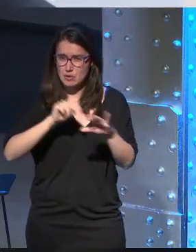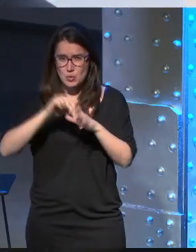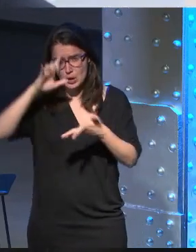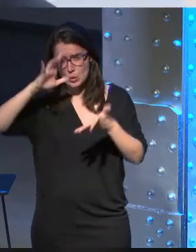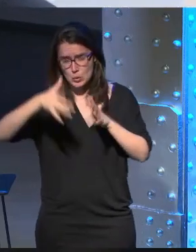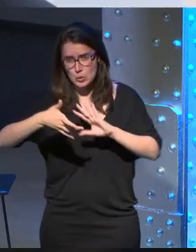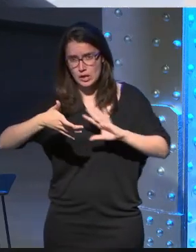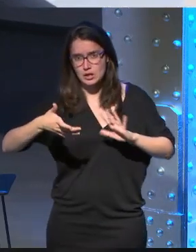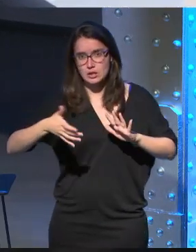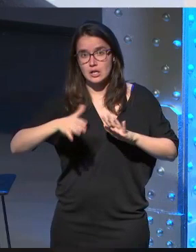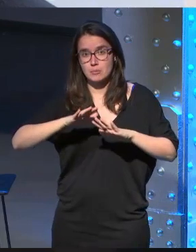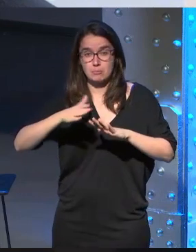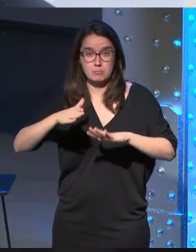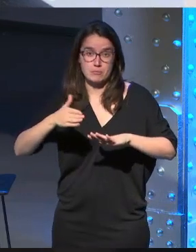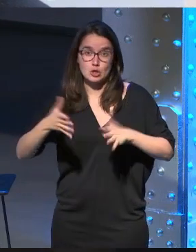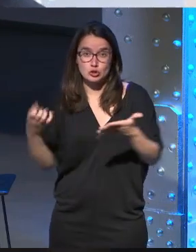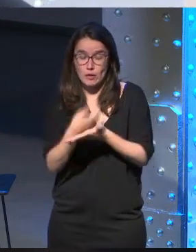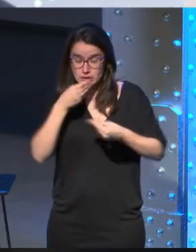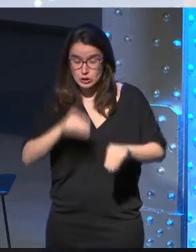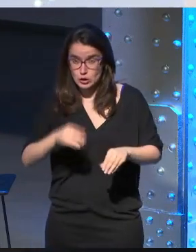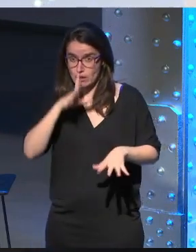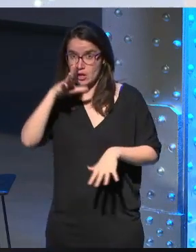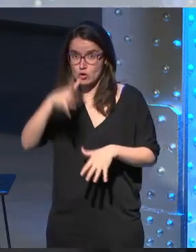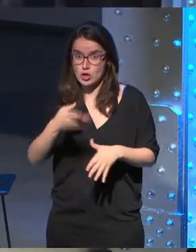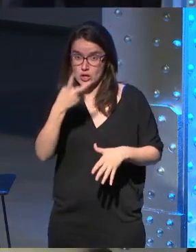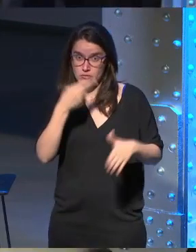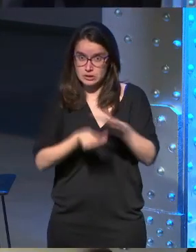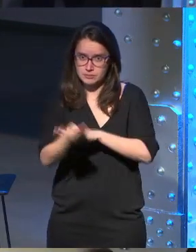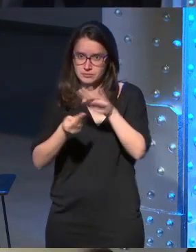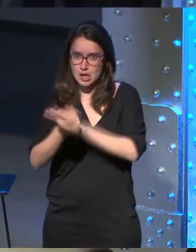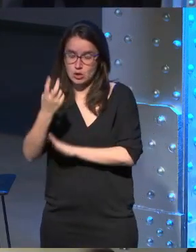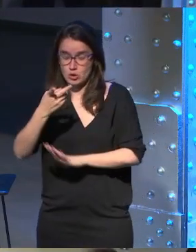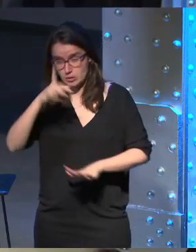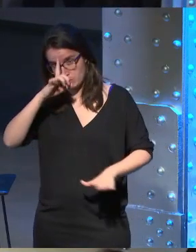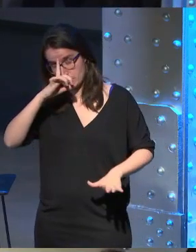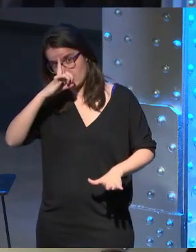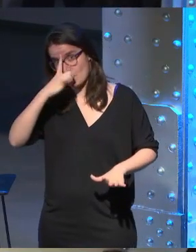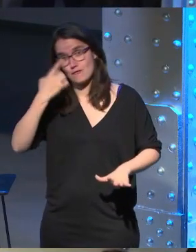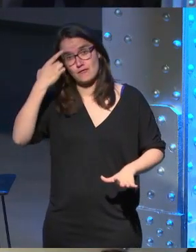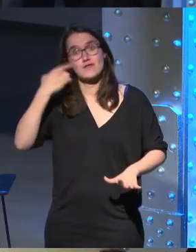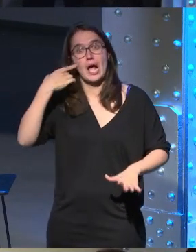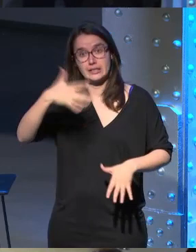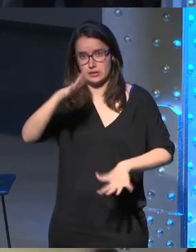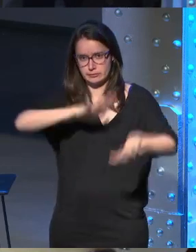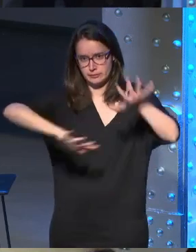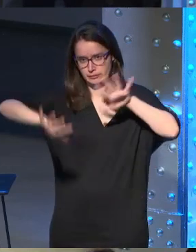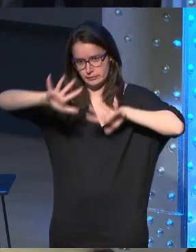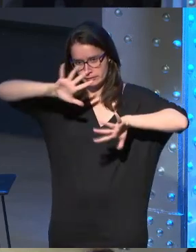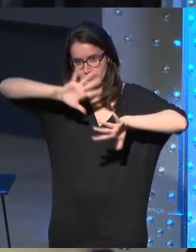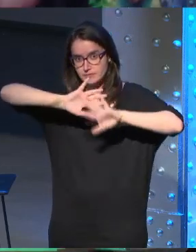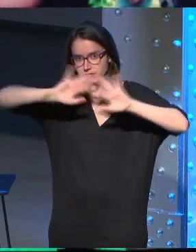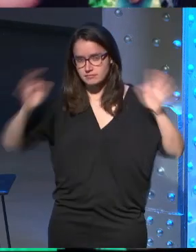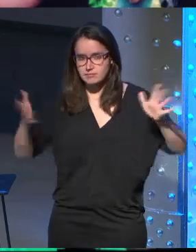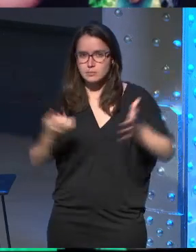aquí mientras tanto he tenido dos hijos mientras que os he contado toda esta historia también imaginar la complejidad y ahí estábamos